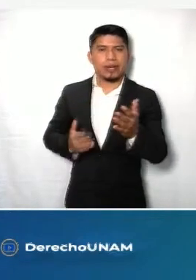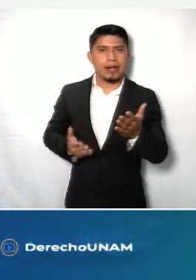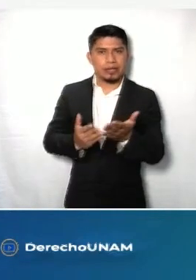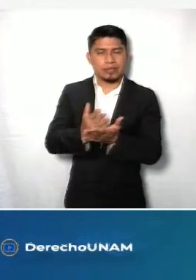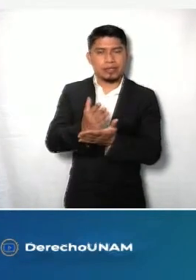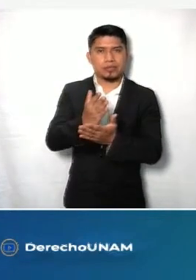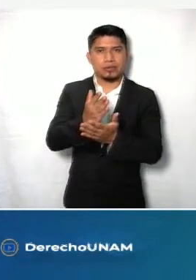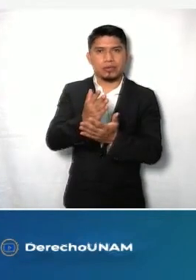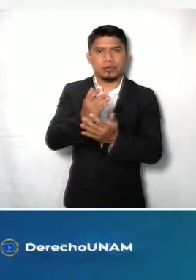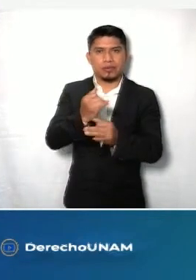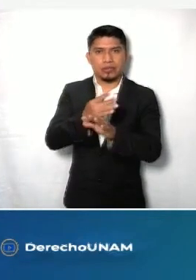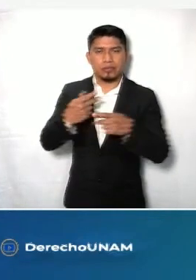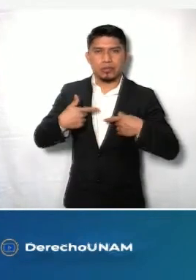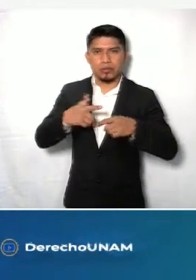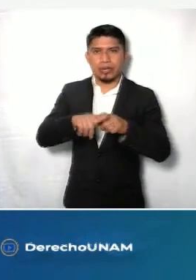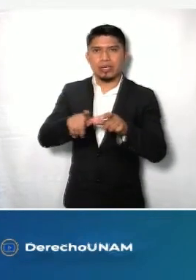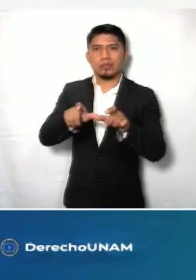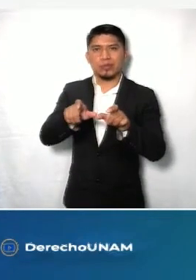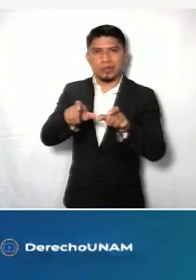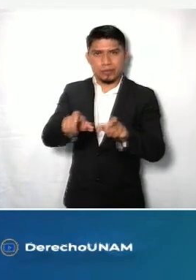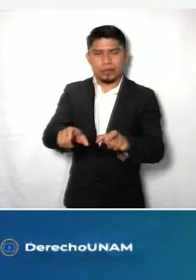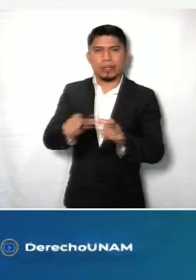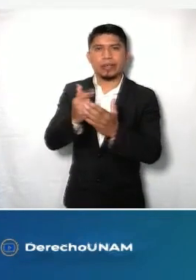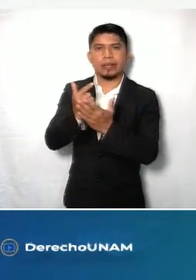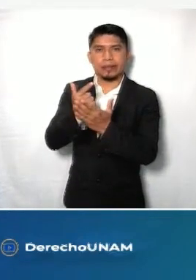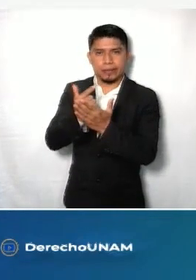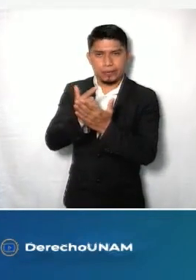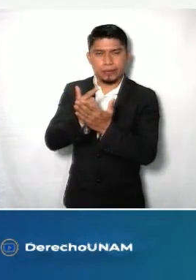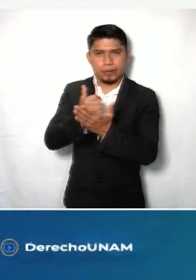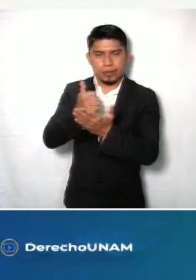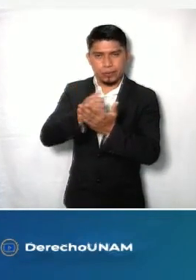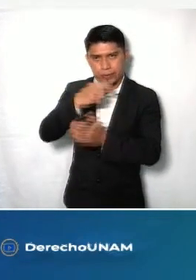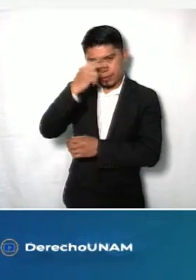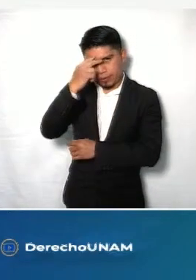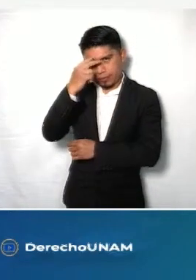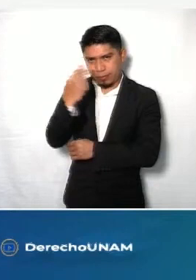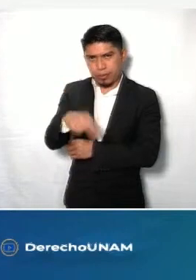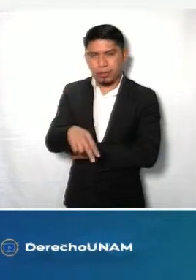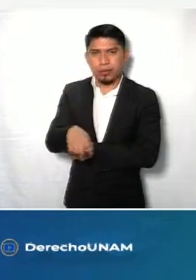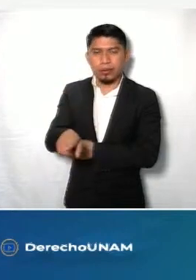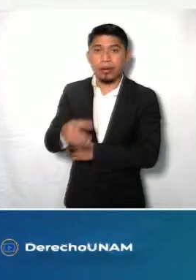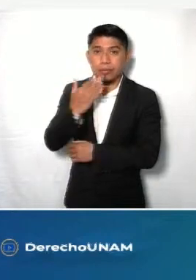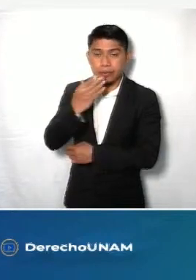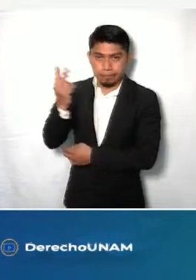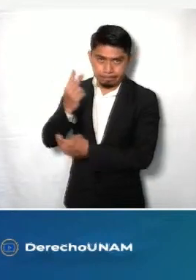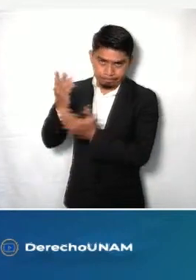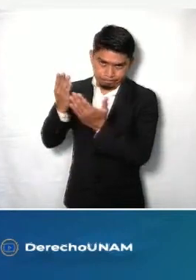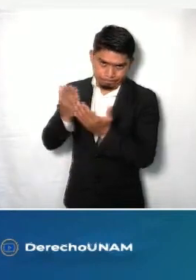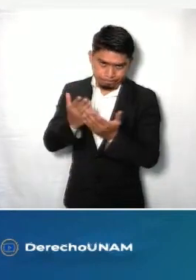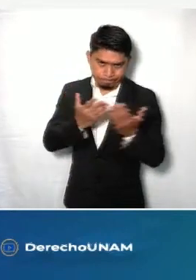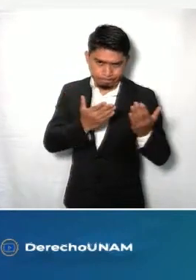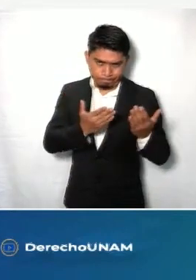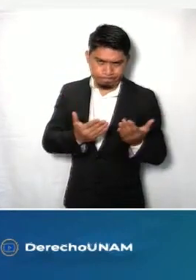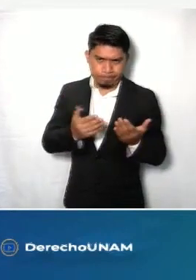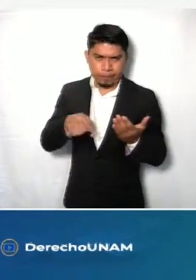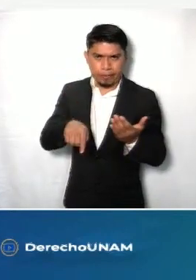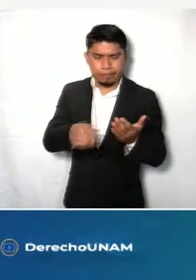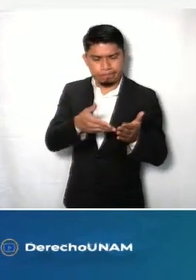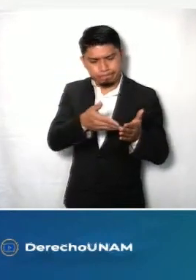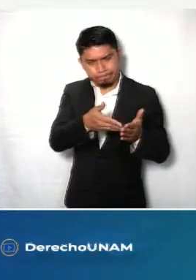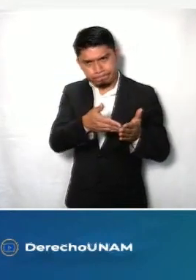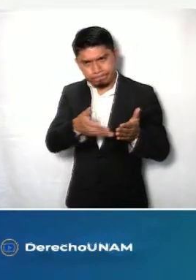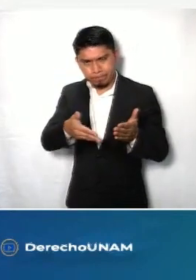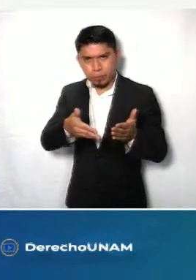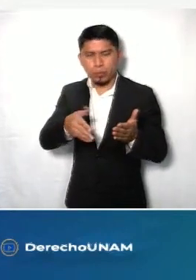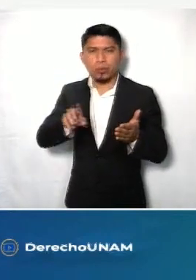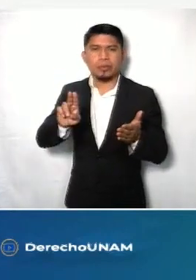la Información Pública, Protección de Datos Personales y Rendición de Cuentas de la Ciudad de México, les da la más cordial bienvenida a la Jornada